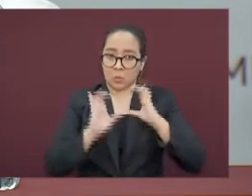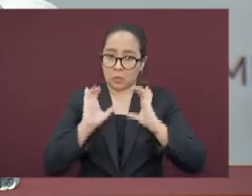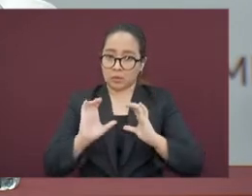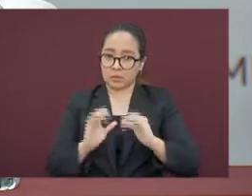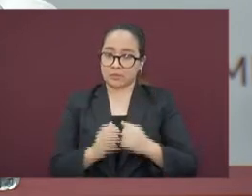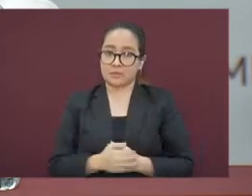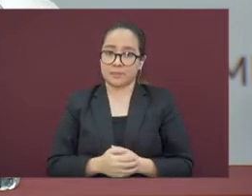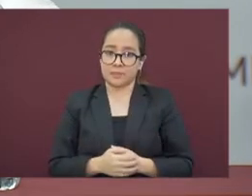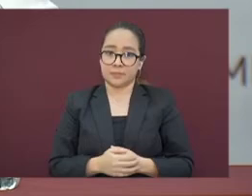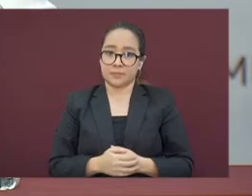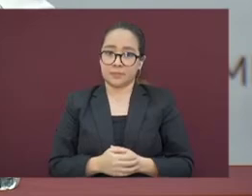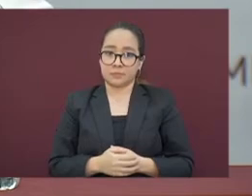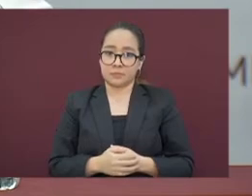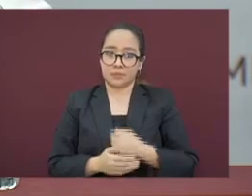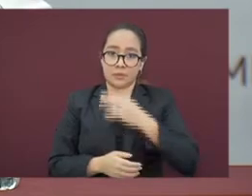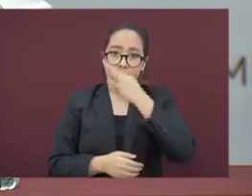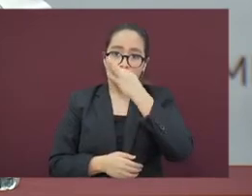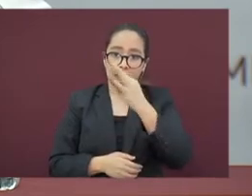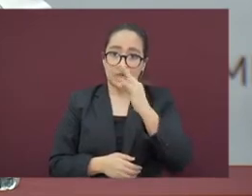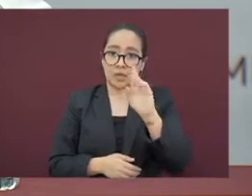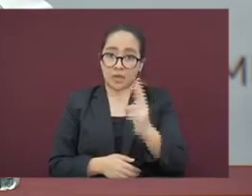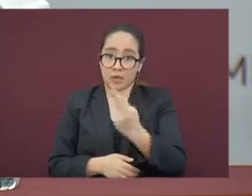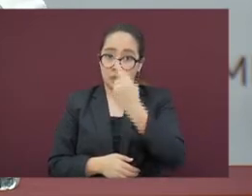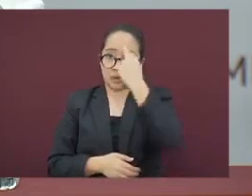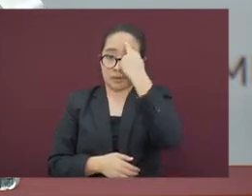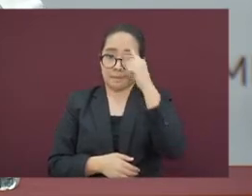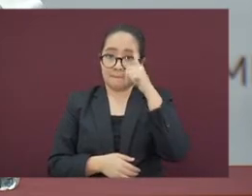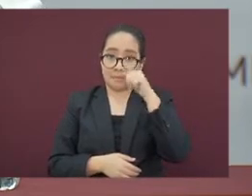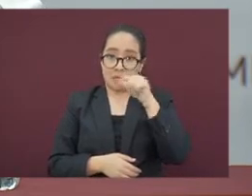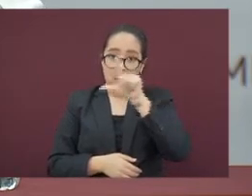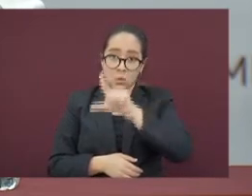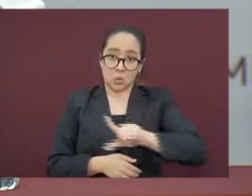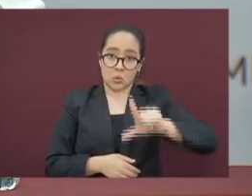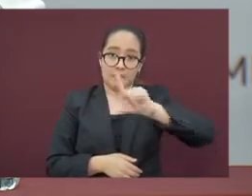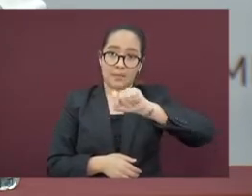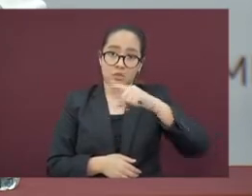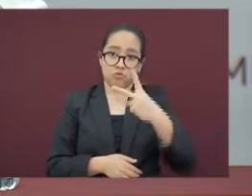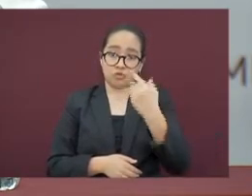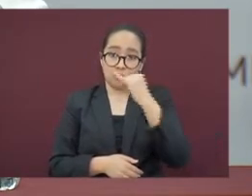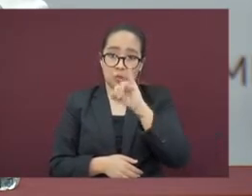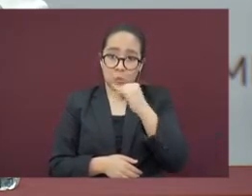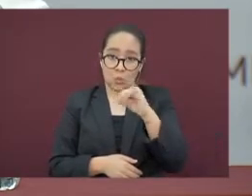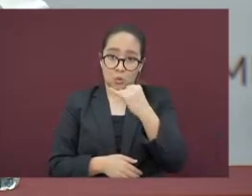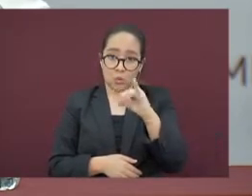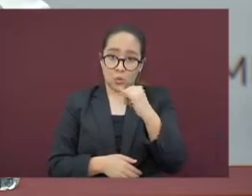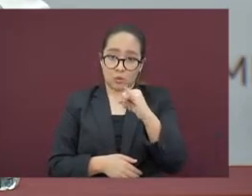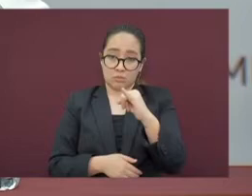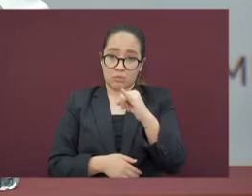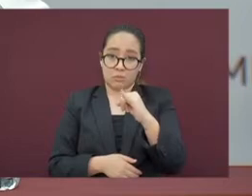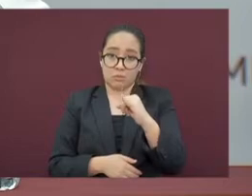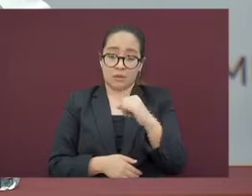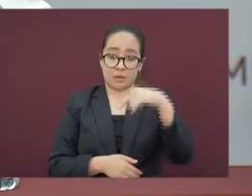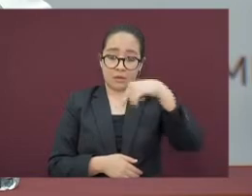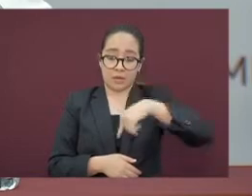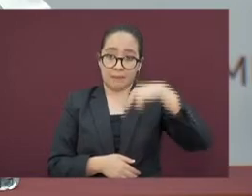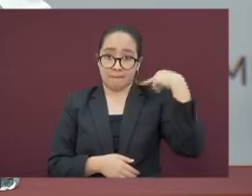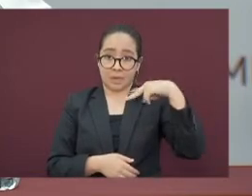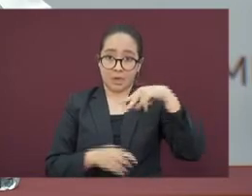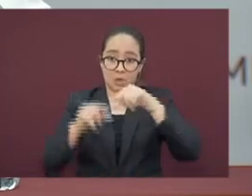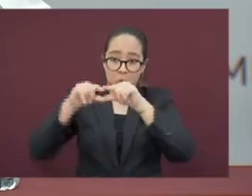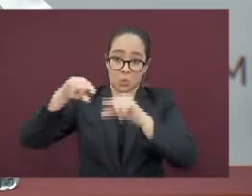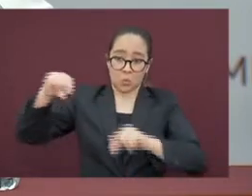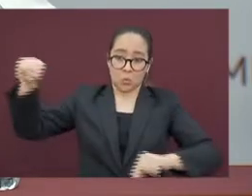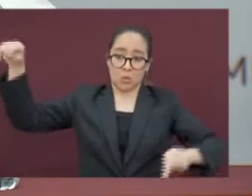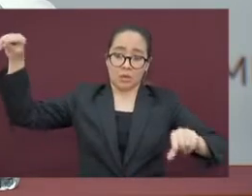recuerdo que a partir de mañana, lunes 22 de junio, en Veracruz entra en